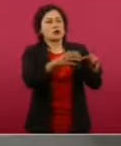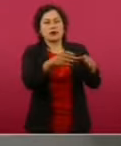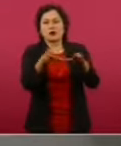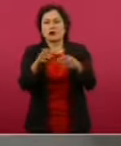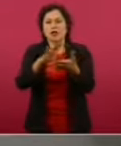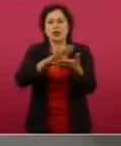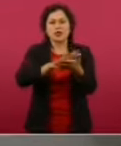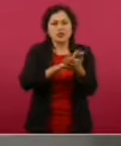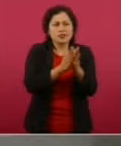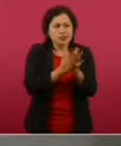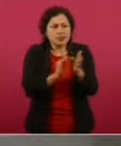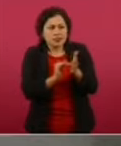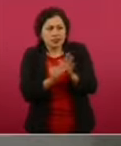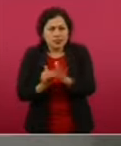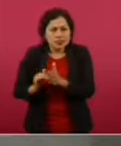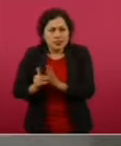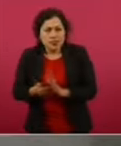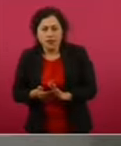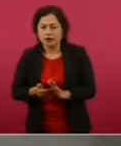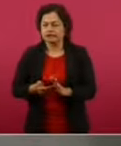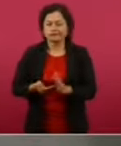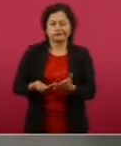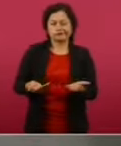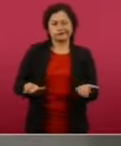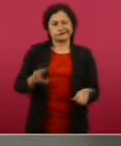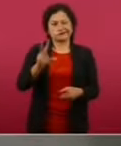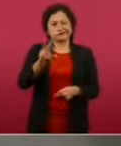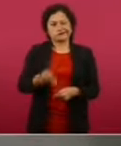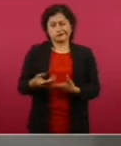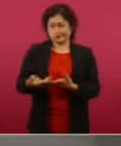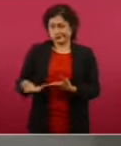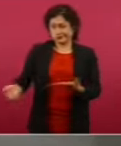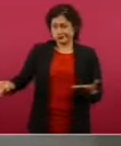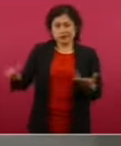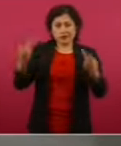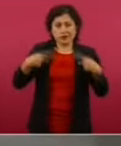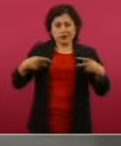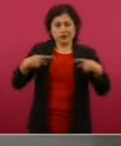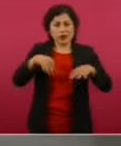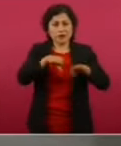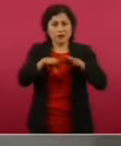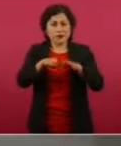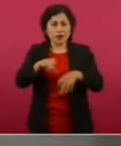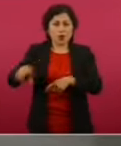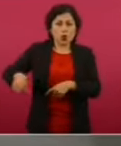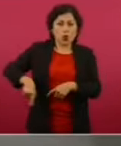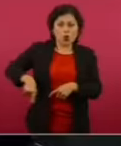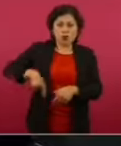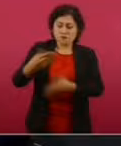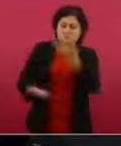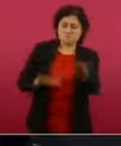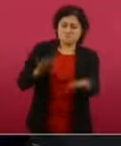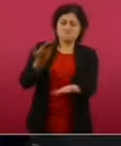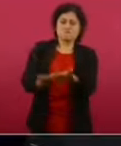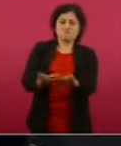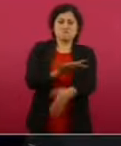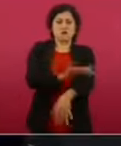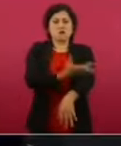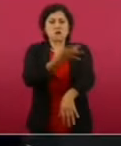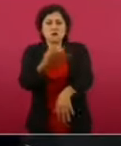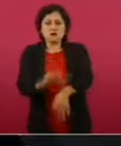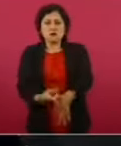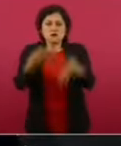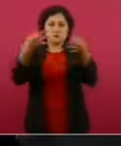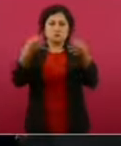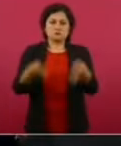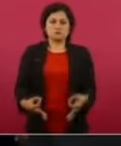Son servidores públicos honestos, rectos, íntegros.